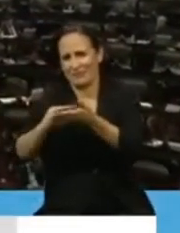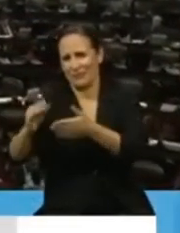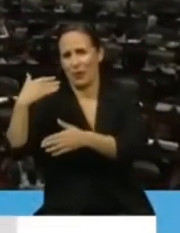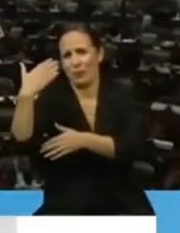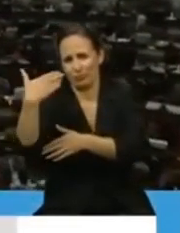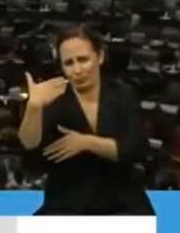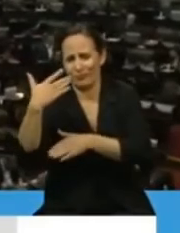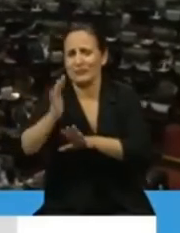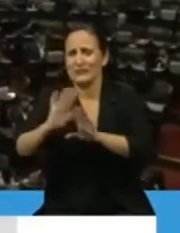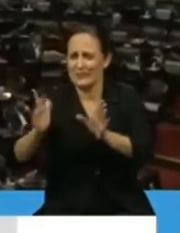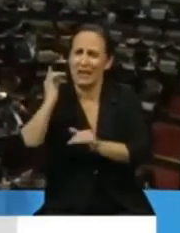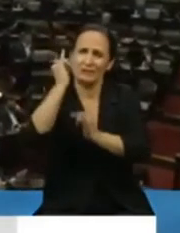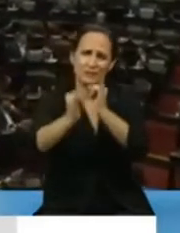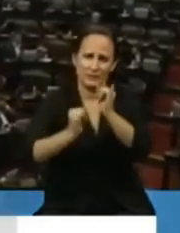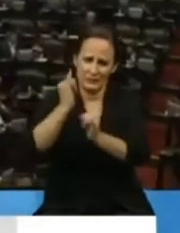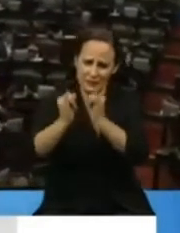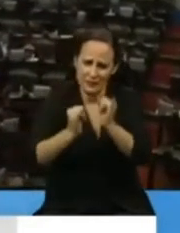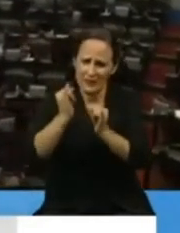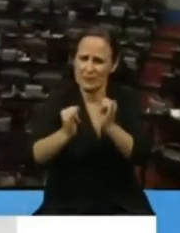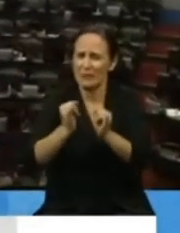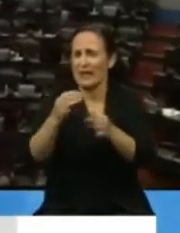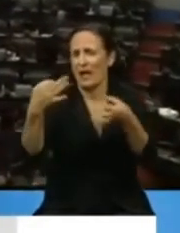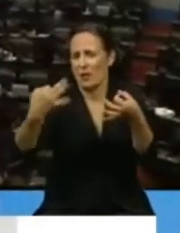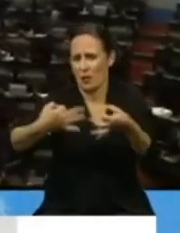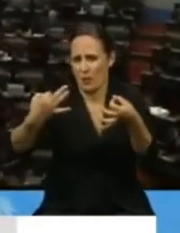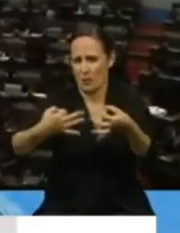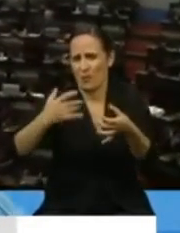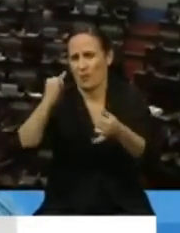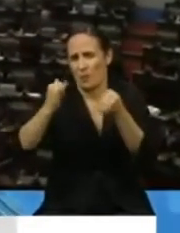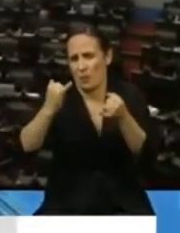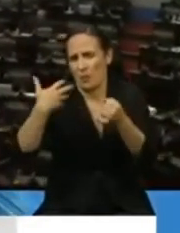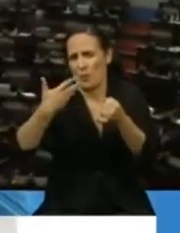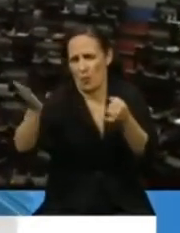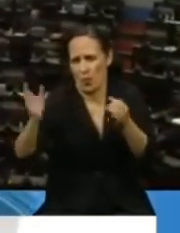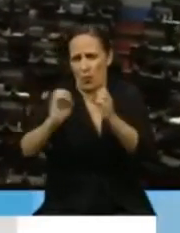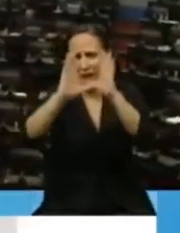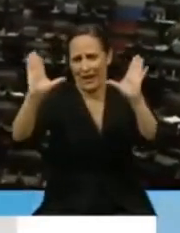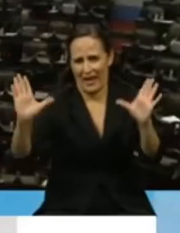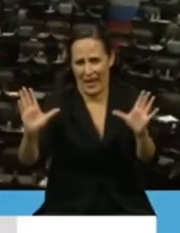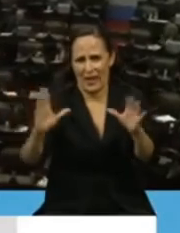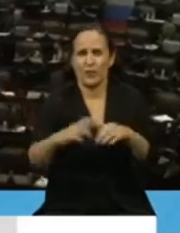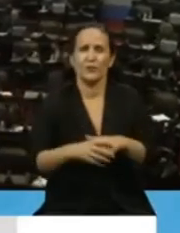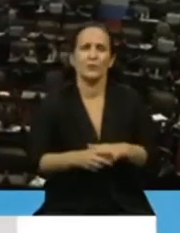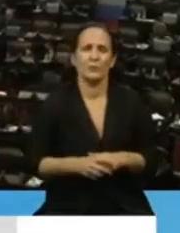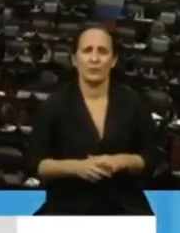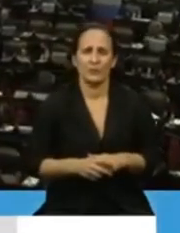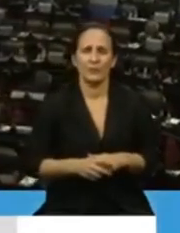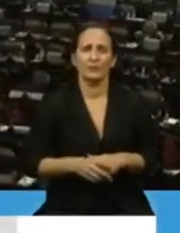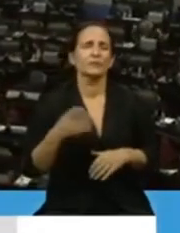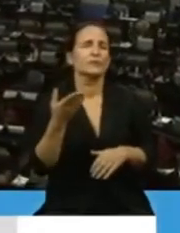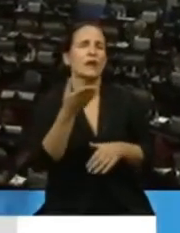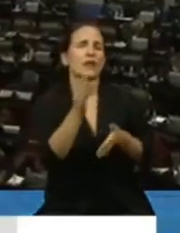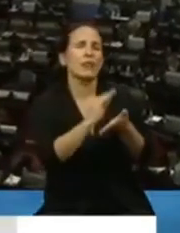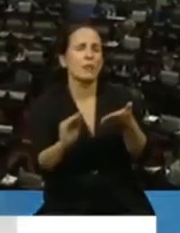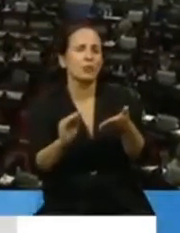sucedido en la palabra, lo han hecho de manera muy amplia y muy clara. Diputada, le pido si